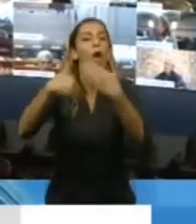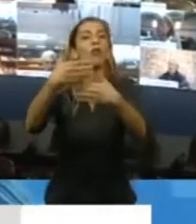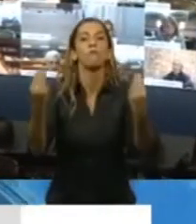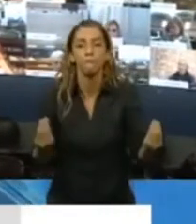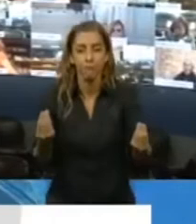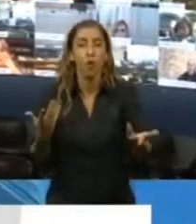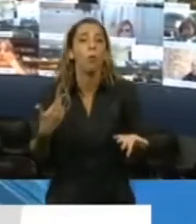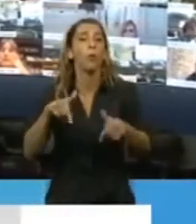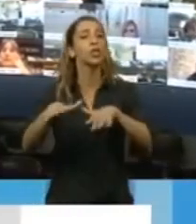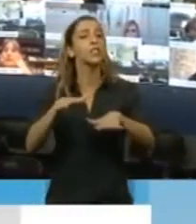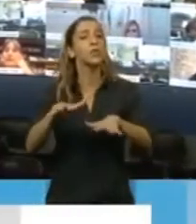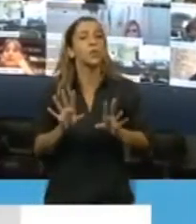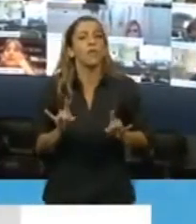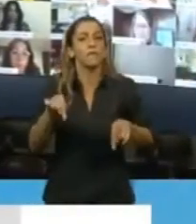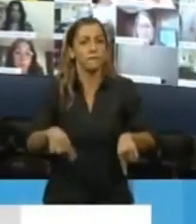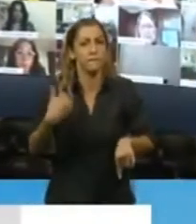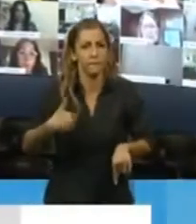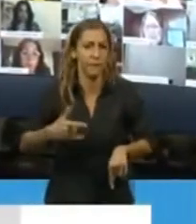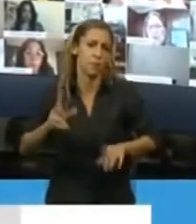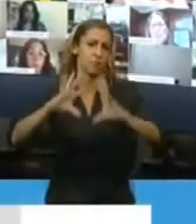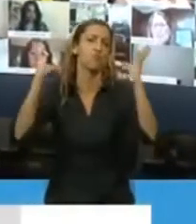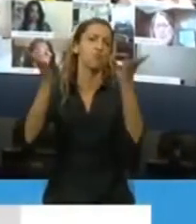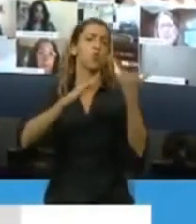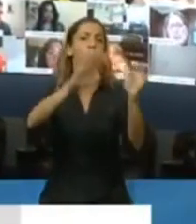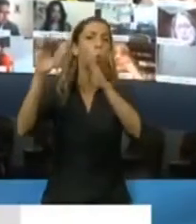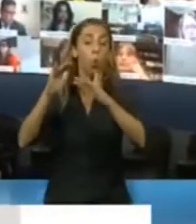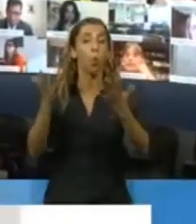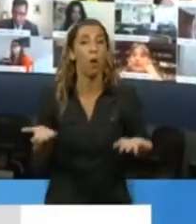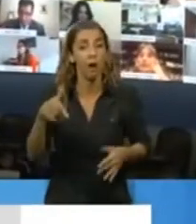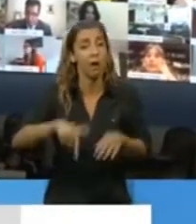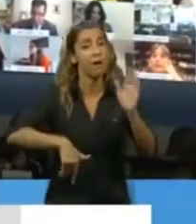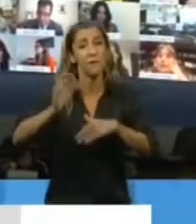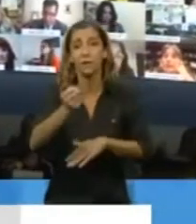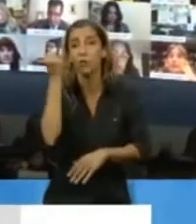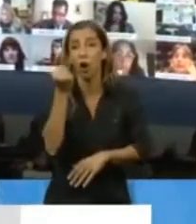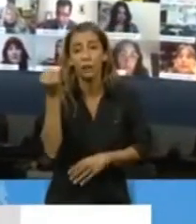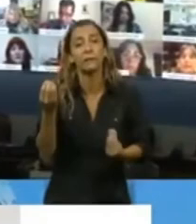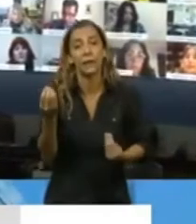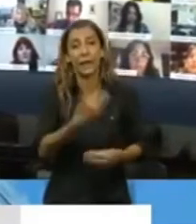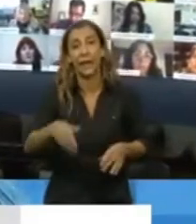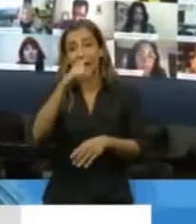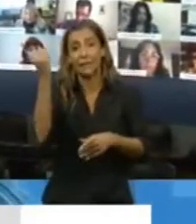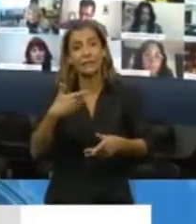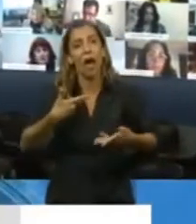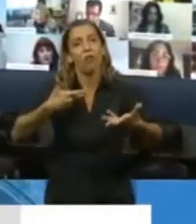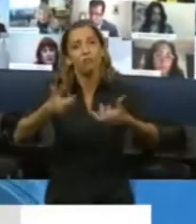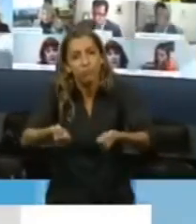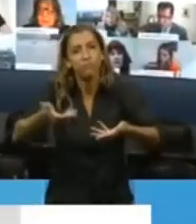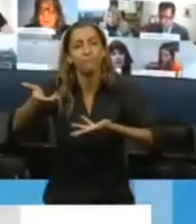Solo profundizando el respeto, la solidaridad, la promoción de las libertades